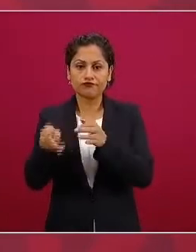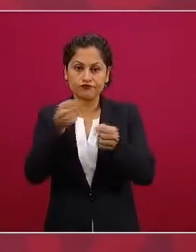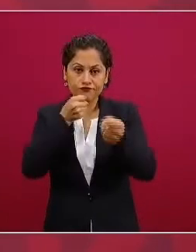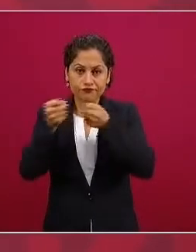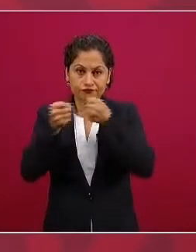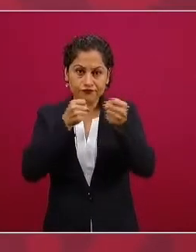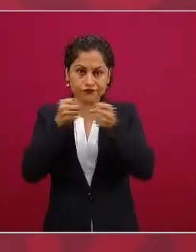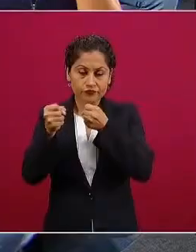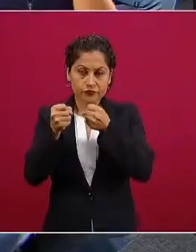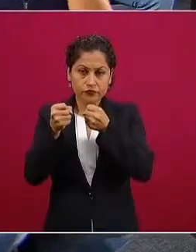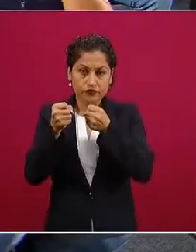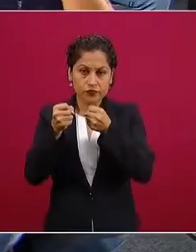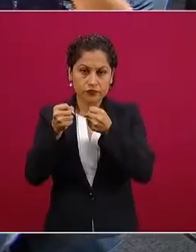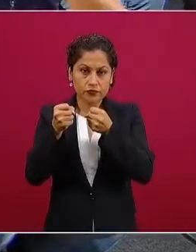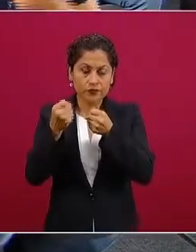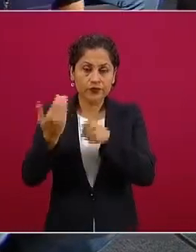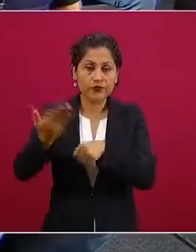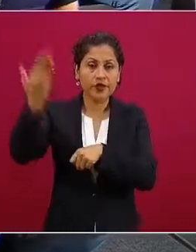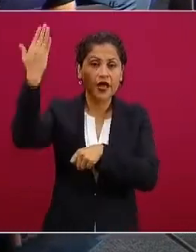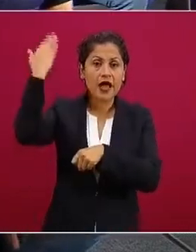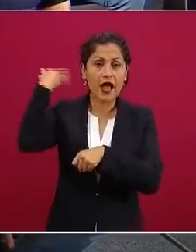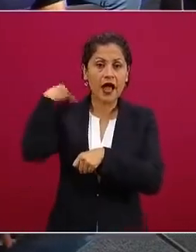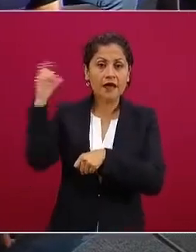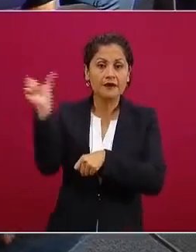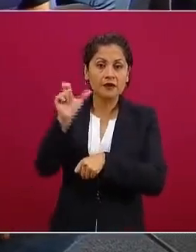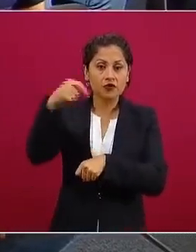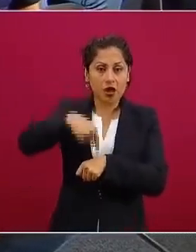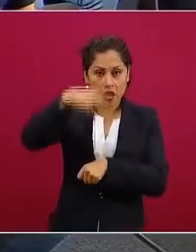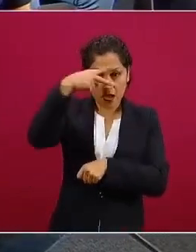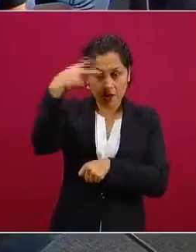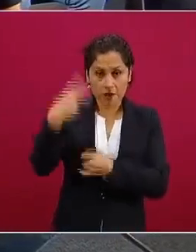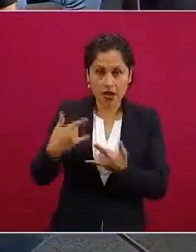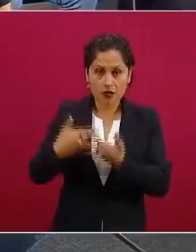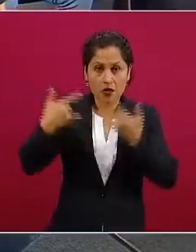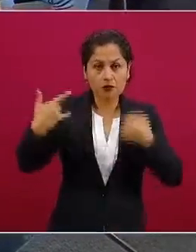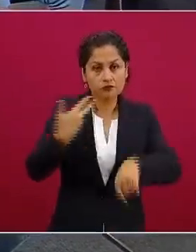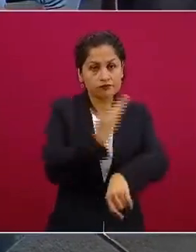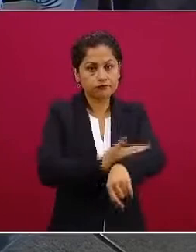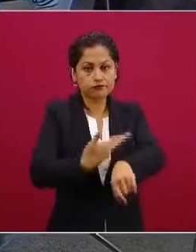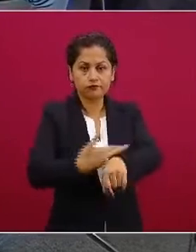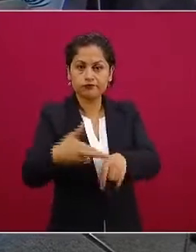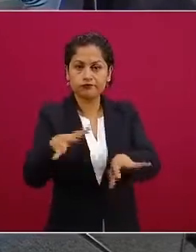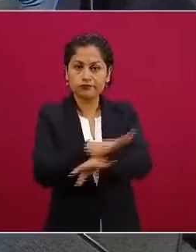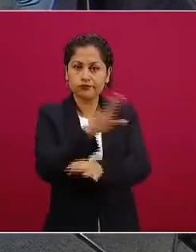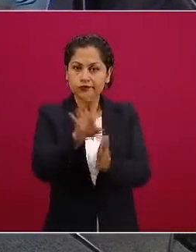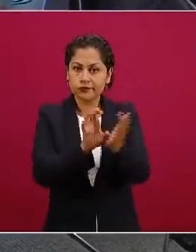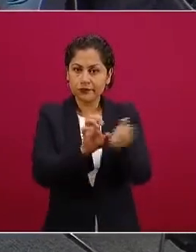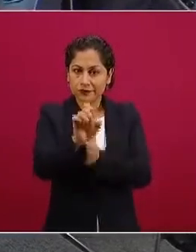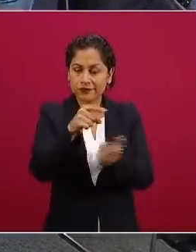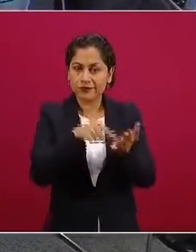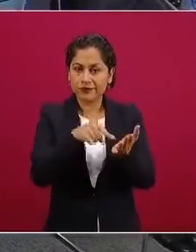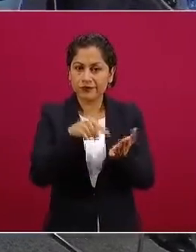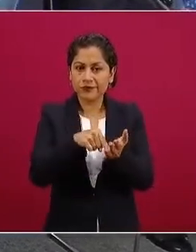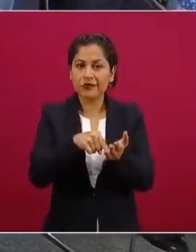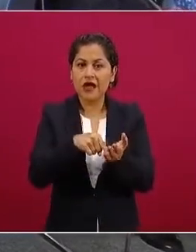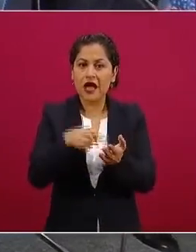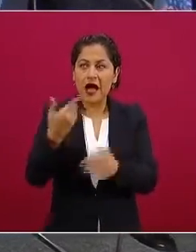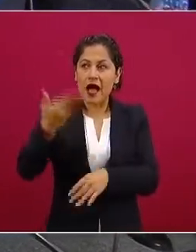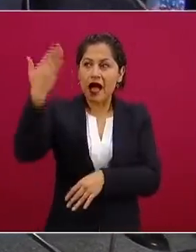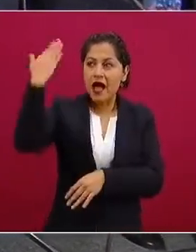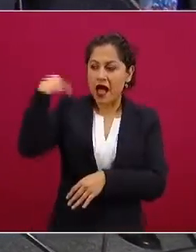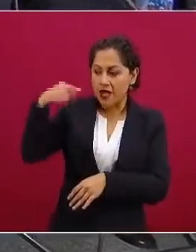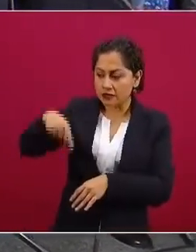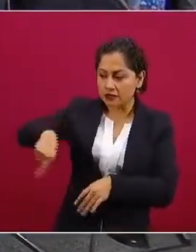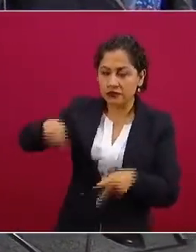que actuaron en el periodo de la reforma y de la república restaurada es la prensa más libre más